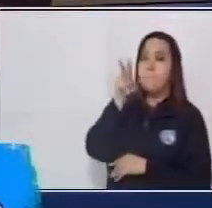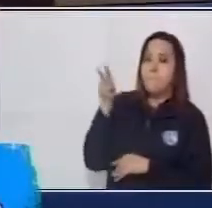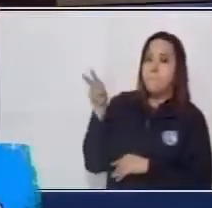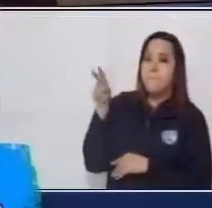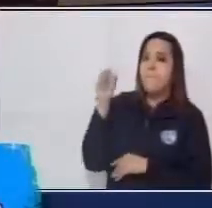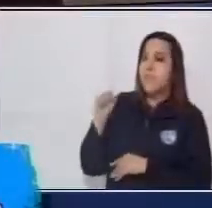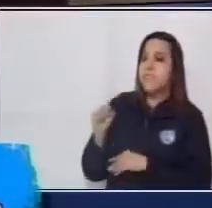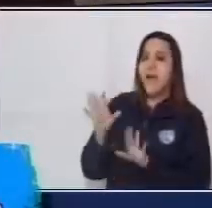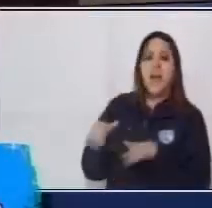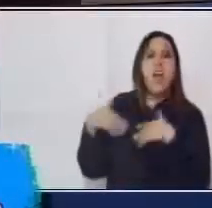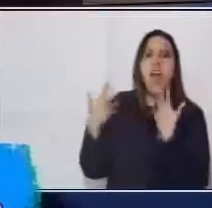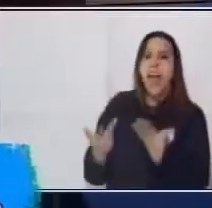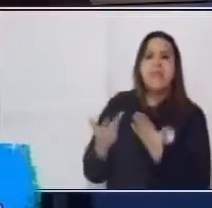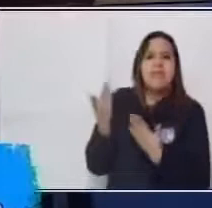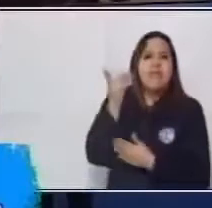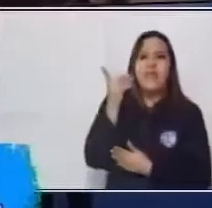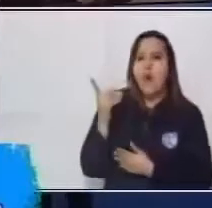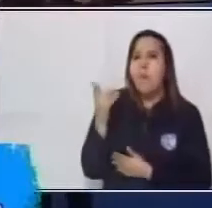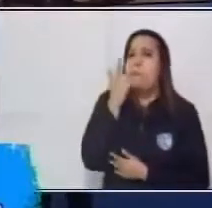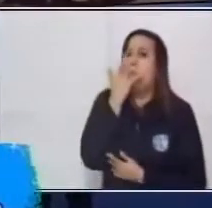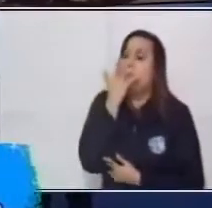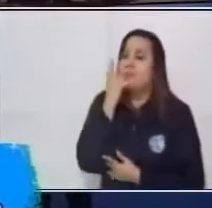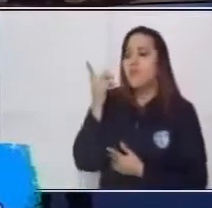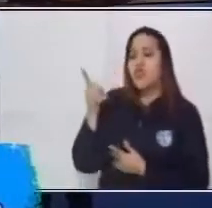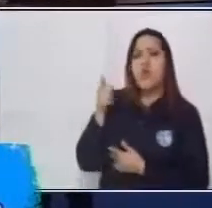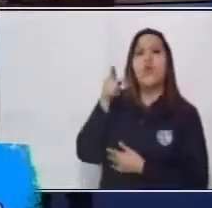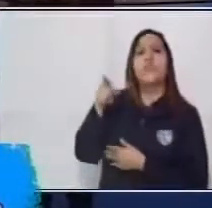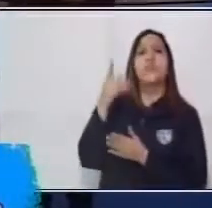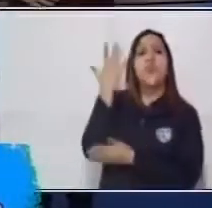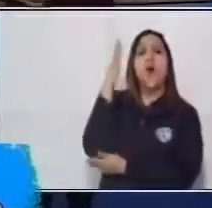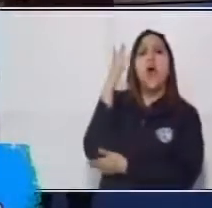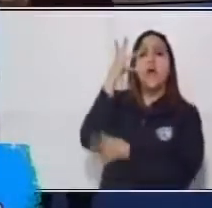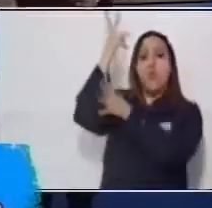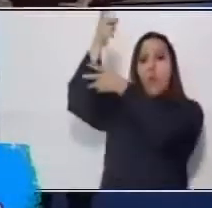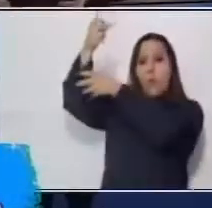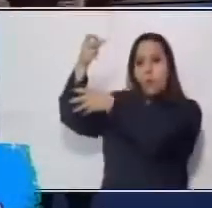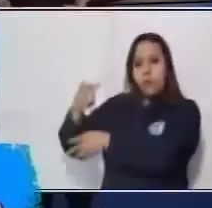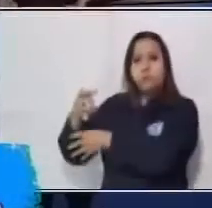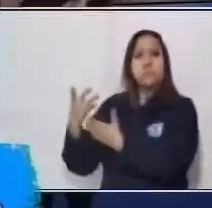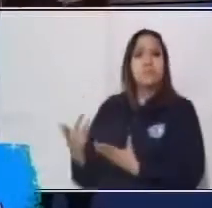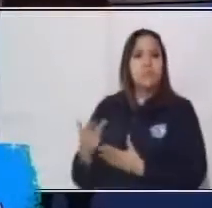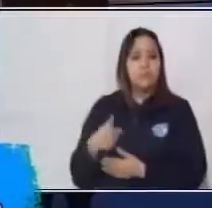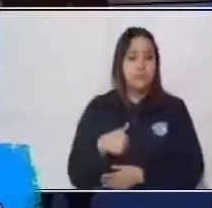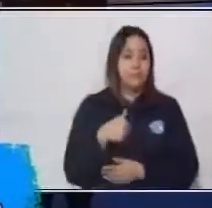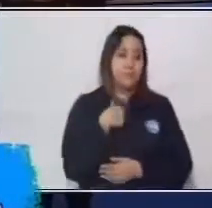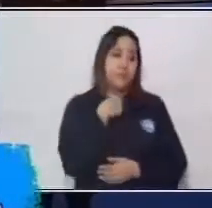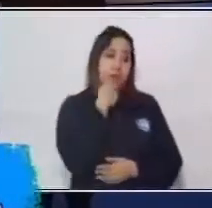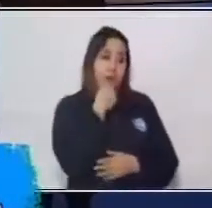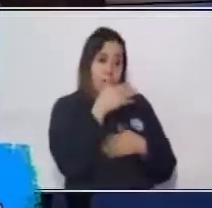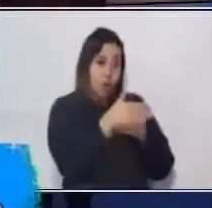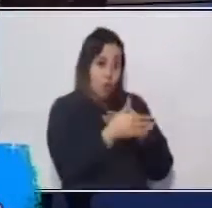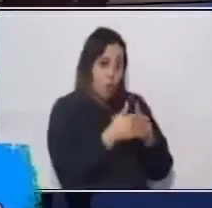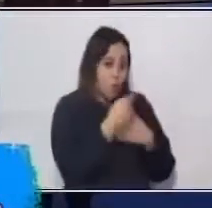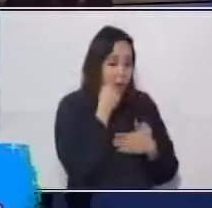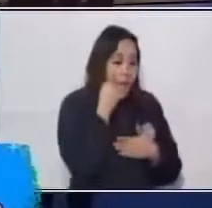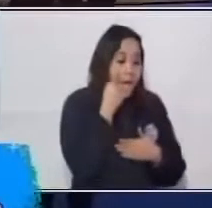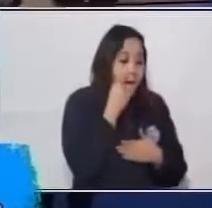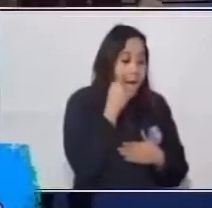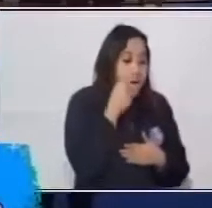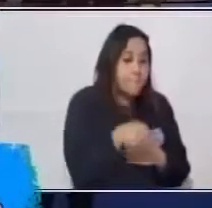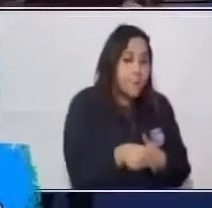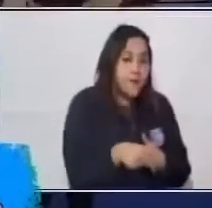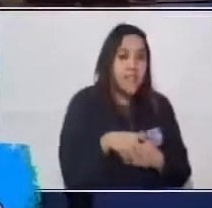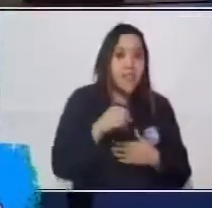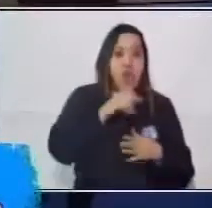el agujero, dónde estaba el agujero y dónde había metido el tronco y Sipagná se asomó y ellos aprovecharon para empujarlo.